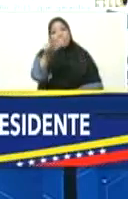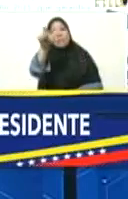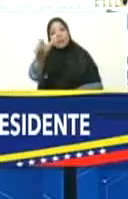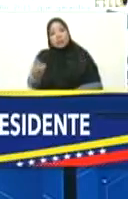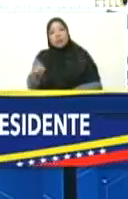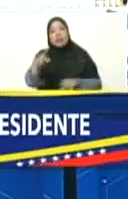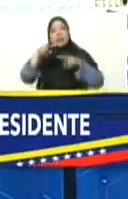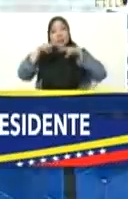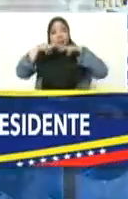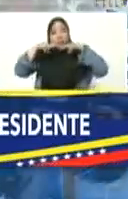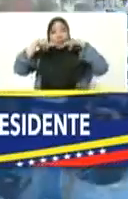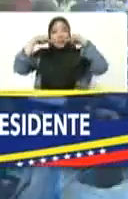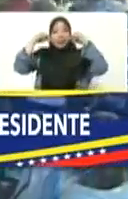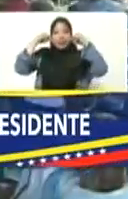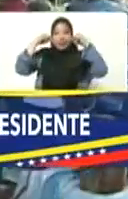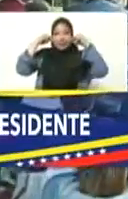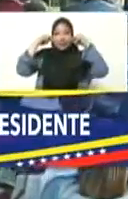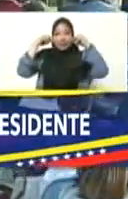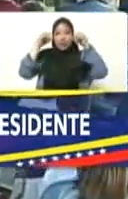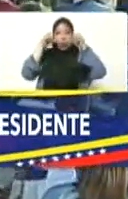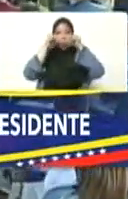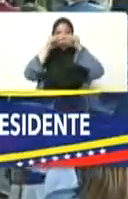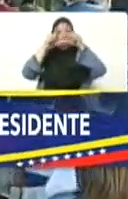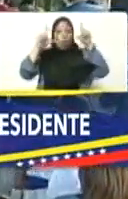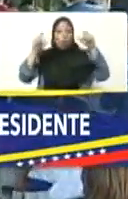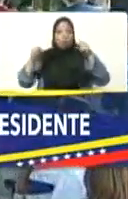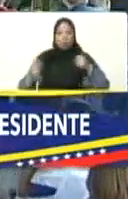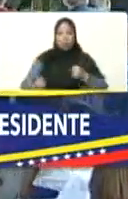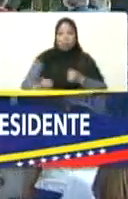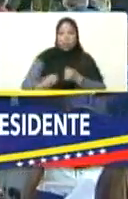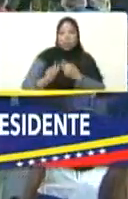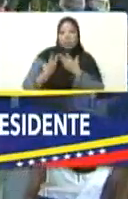sonriente, con sus ojos de esperanza.